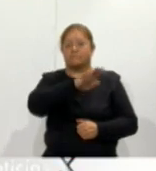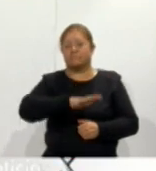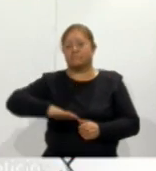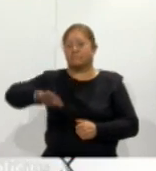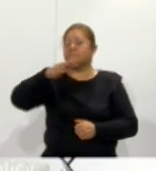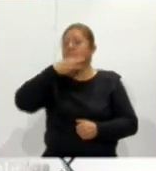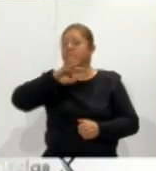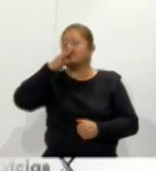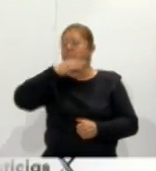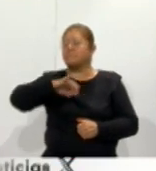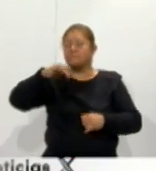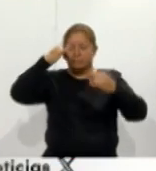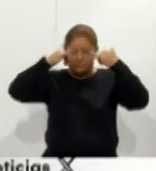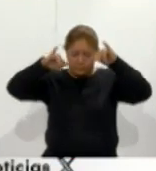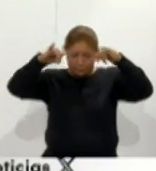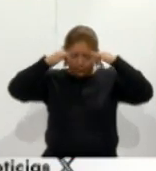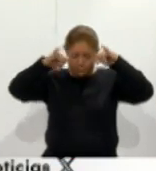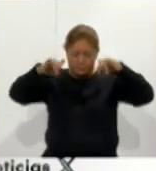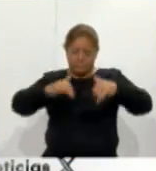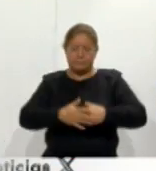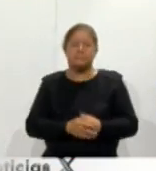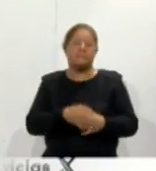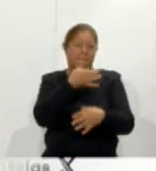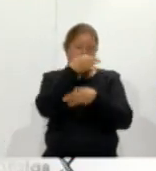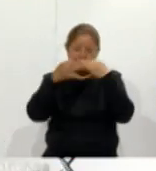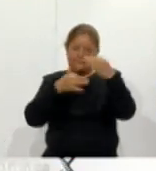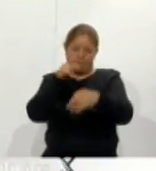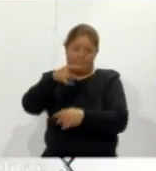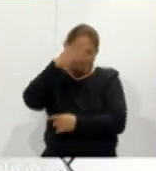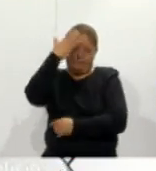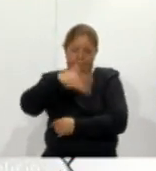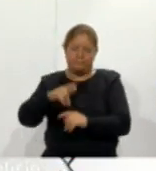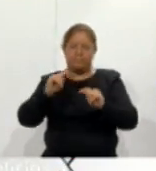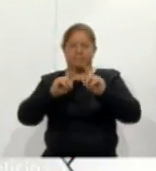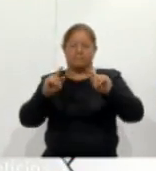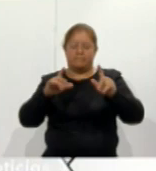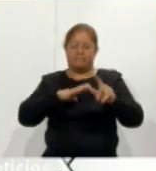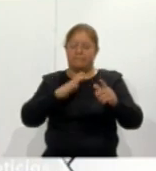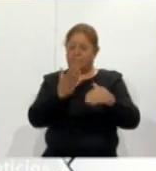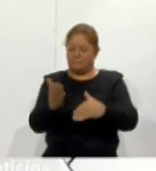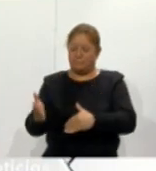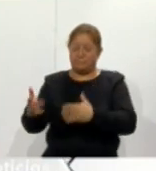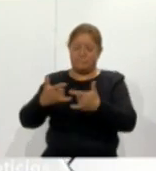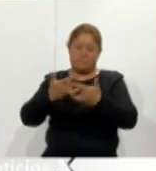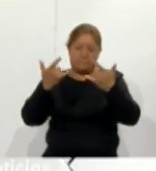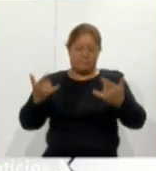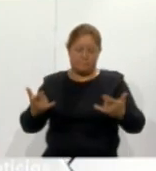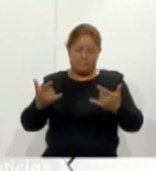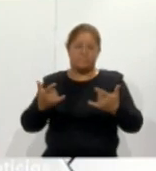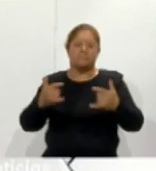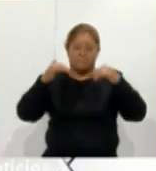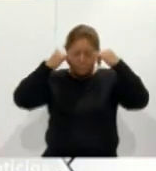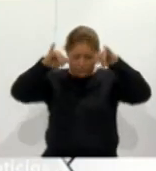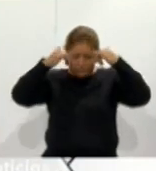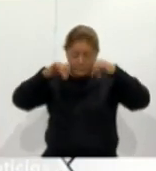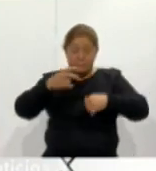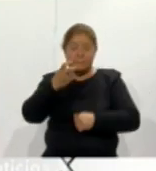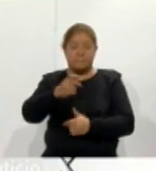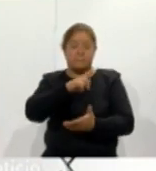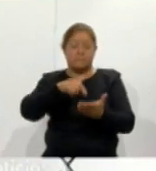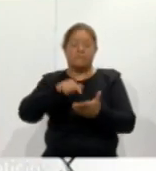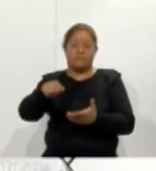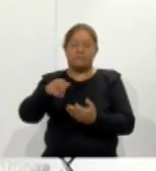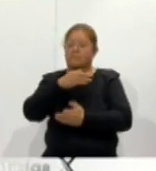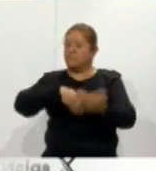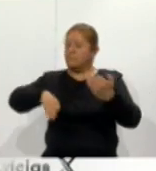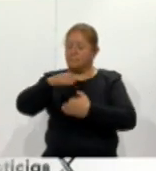de los toros porque pues bueno ustedes saben Tlaxcala es tierra de toros y creo que es un sitio donde todos debemos